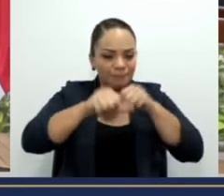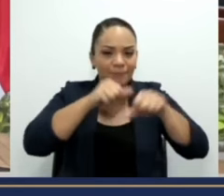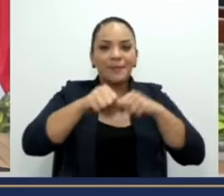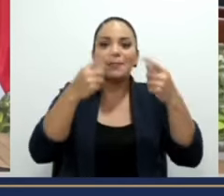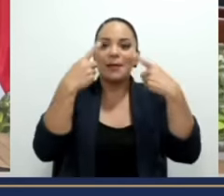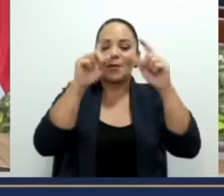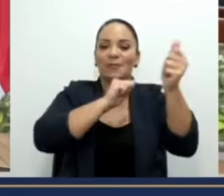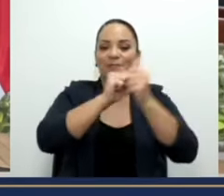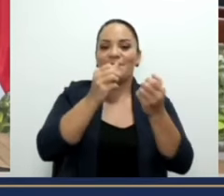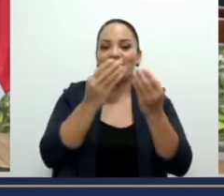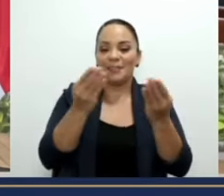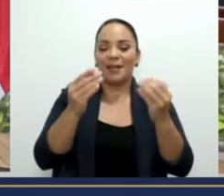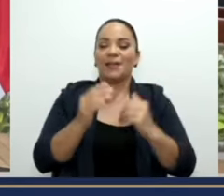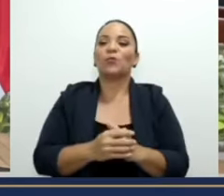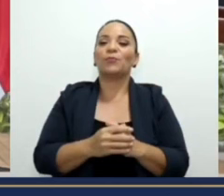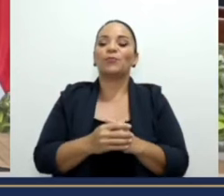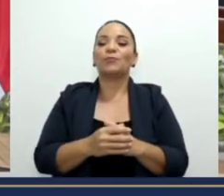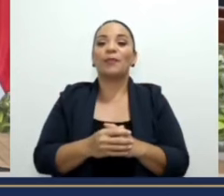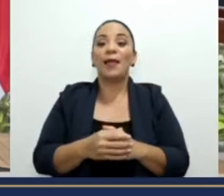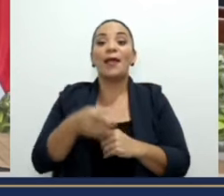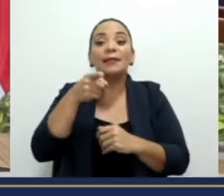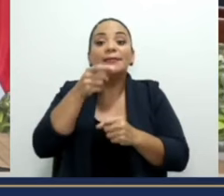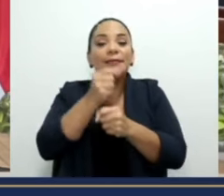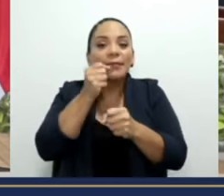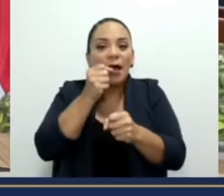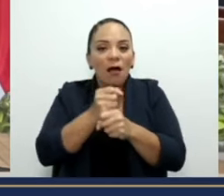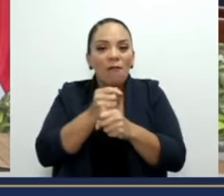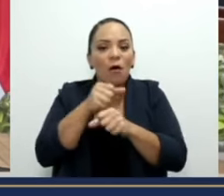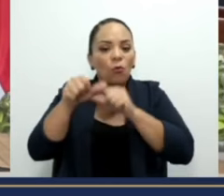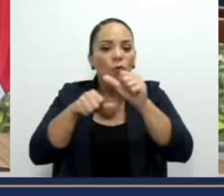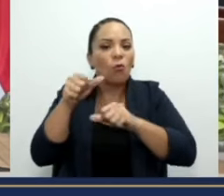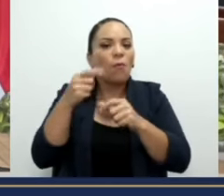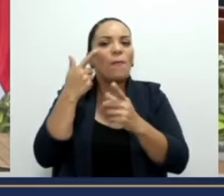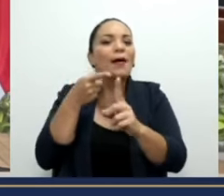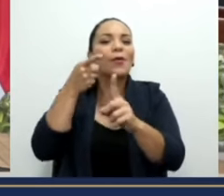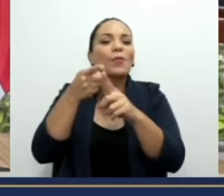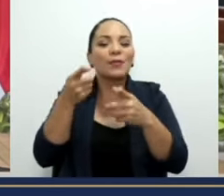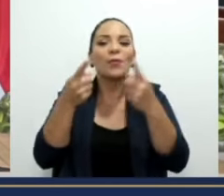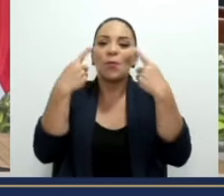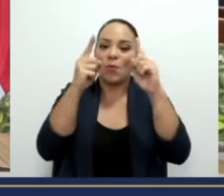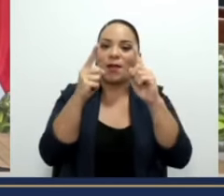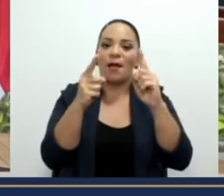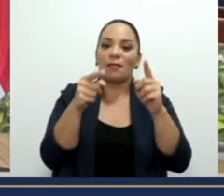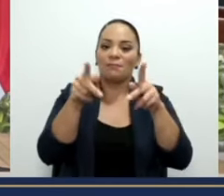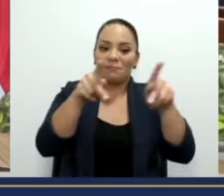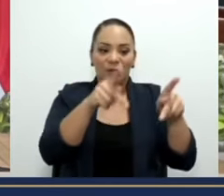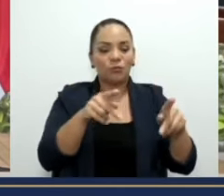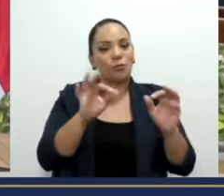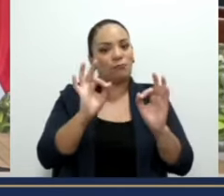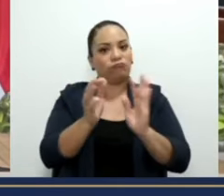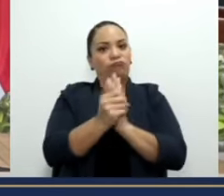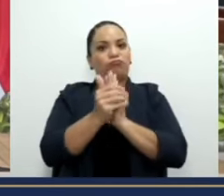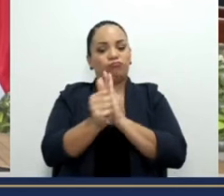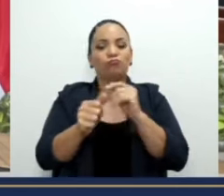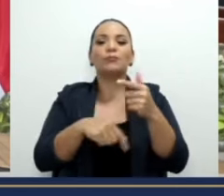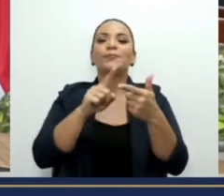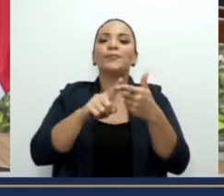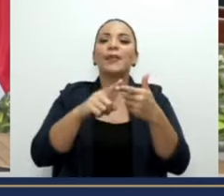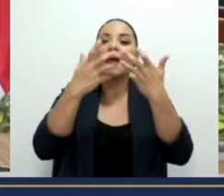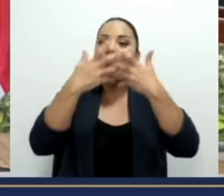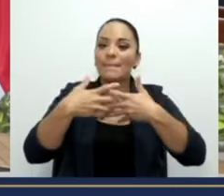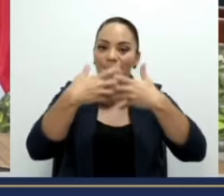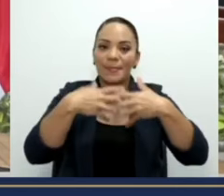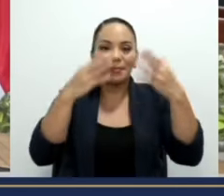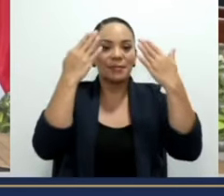son para formar capital humano, para que las empresas sepan dónde